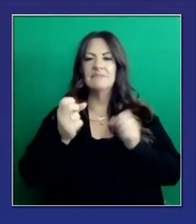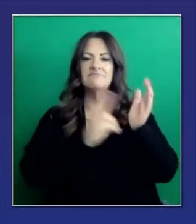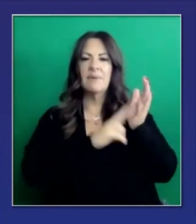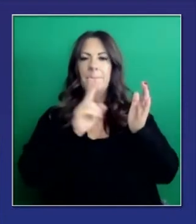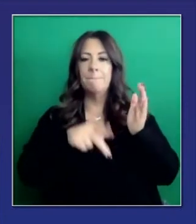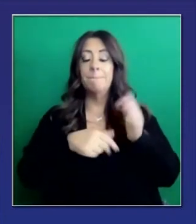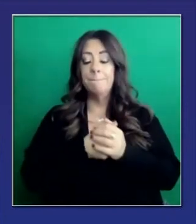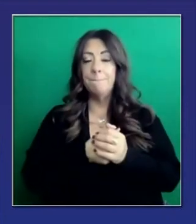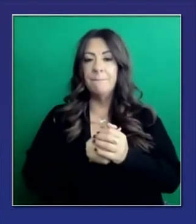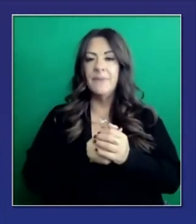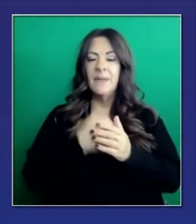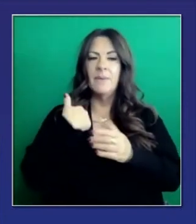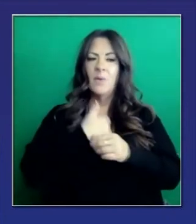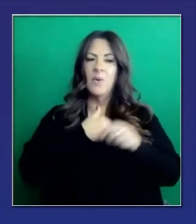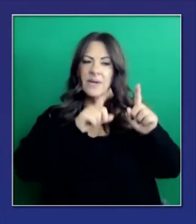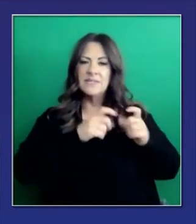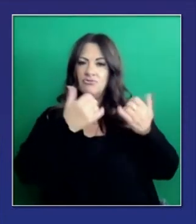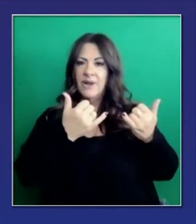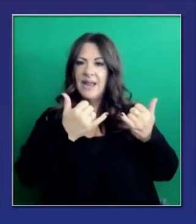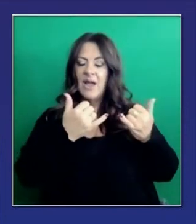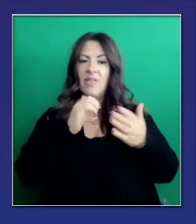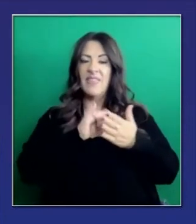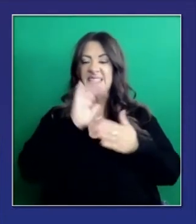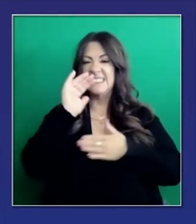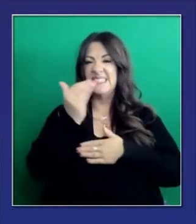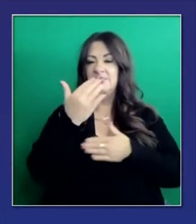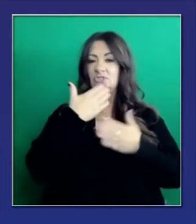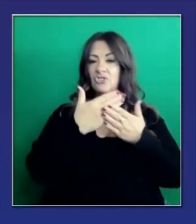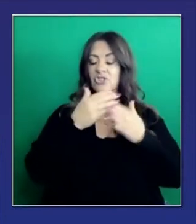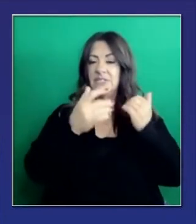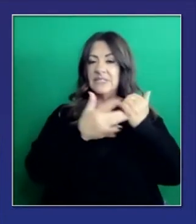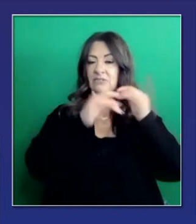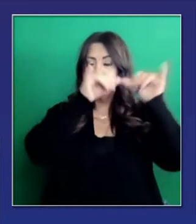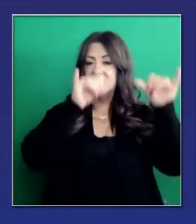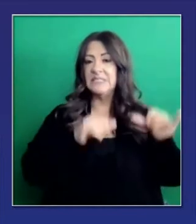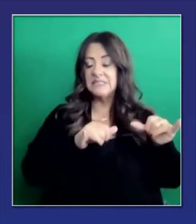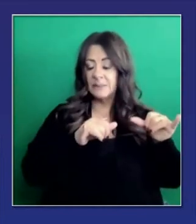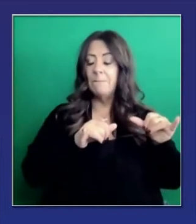asegurarme de que esto esté en marcha y es un sistema muy robusto.